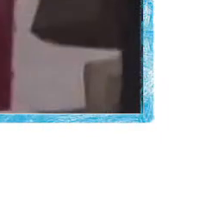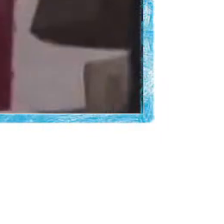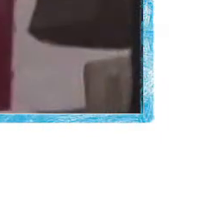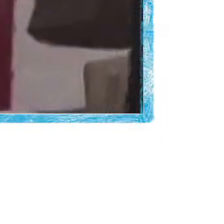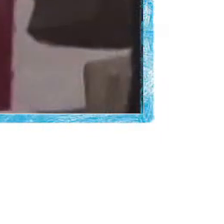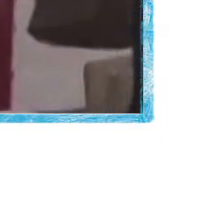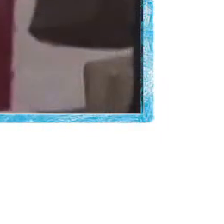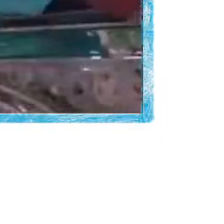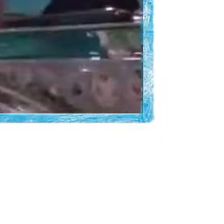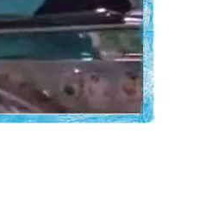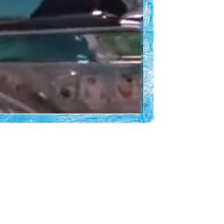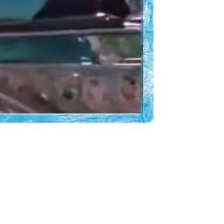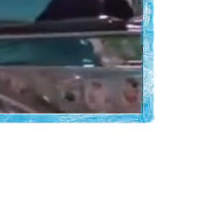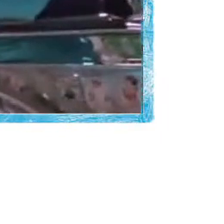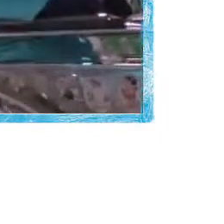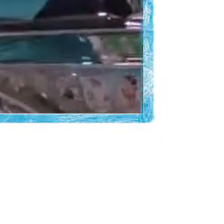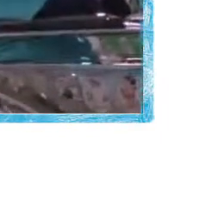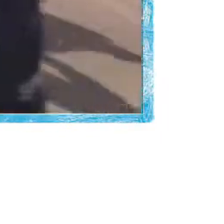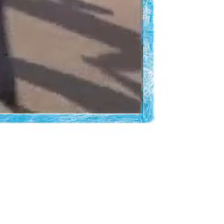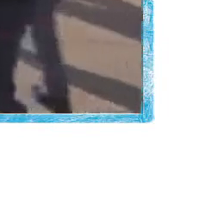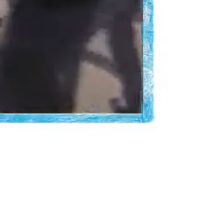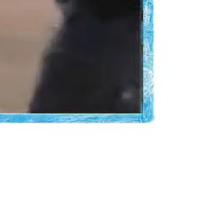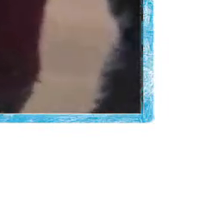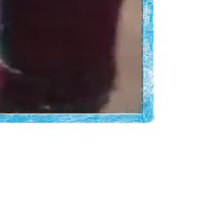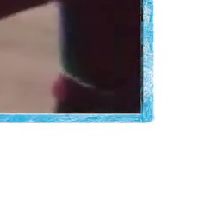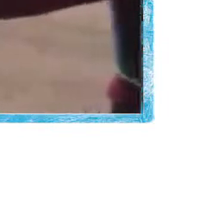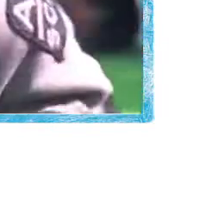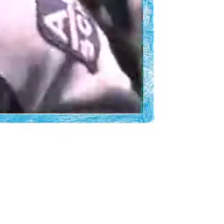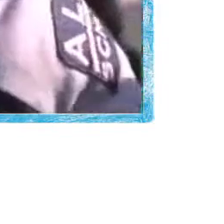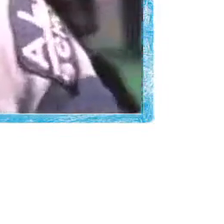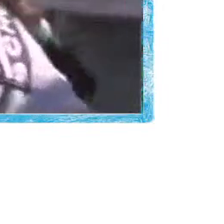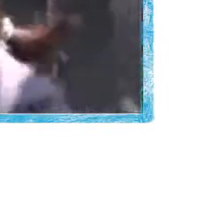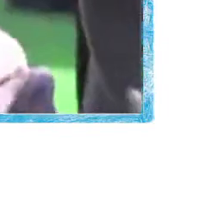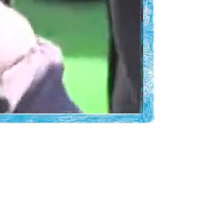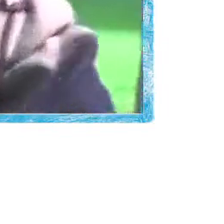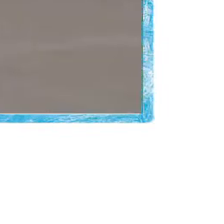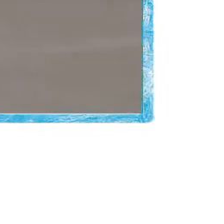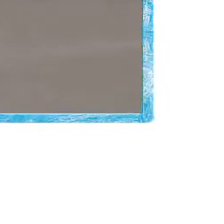Niños de Jordania con y sin discapacidad disfrutan de deportes como el básquetbol y la esgrima